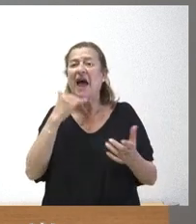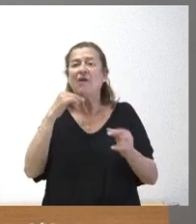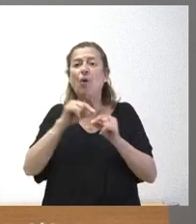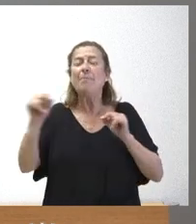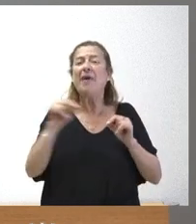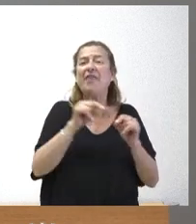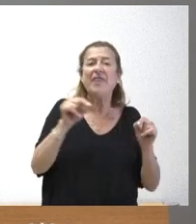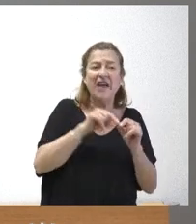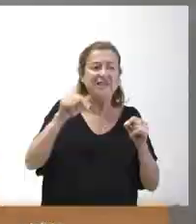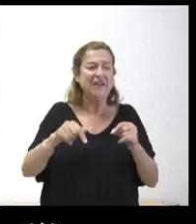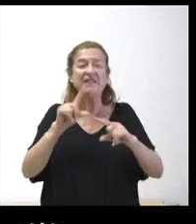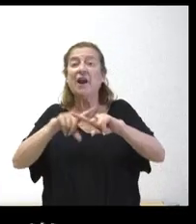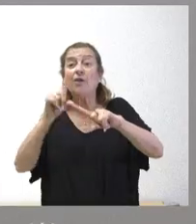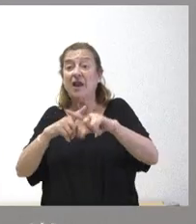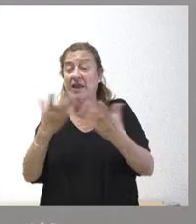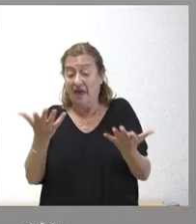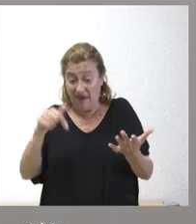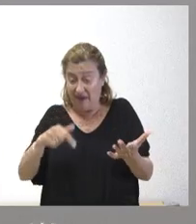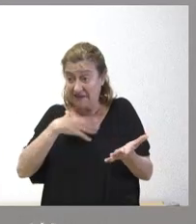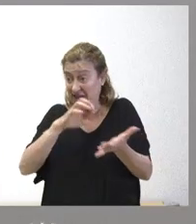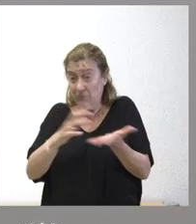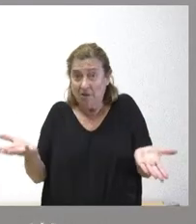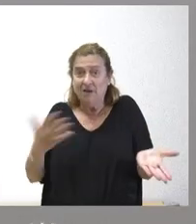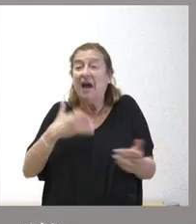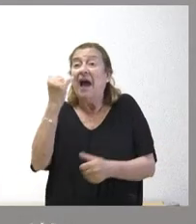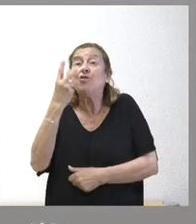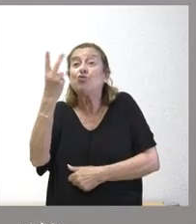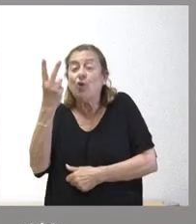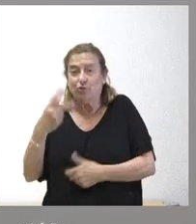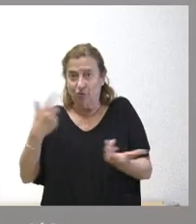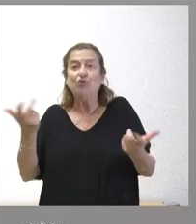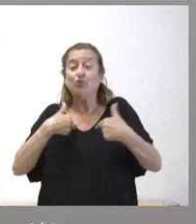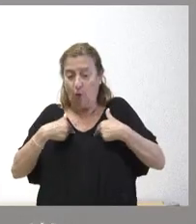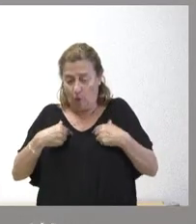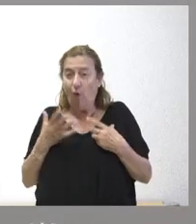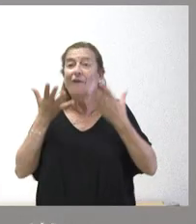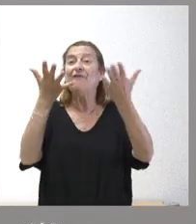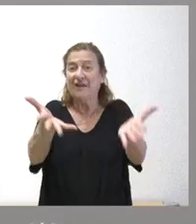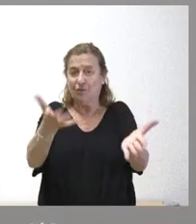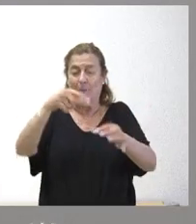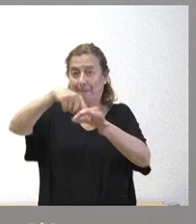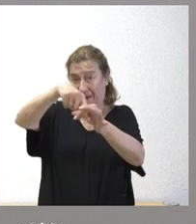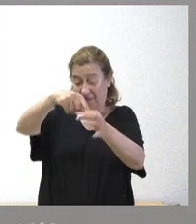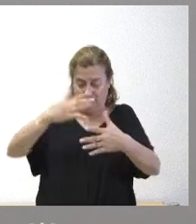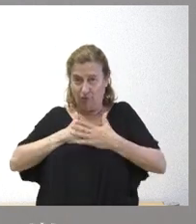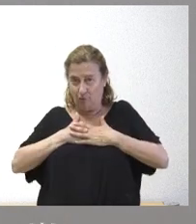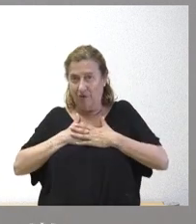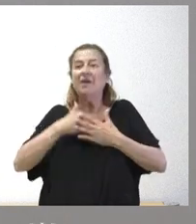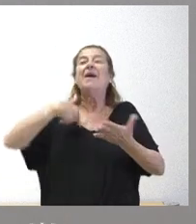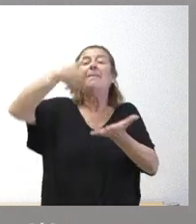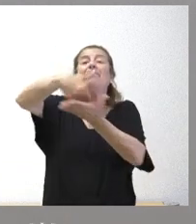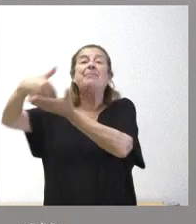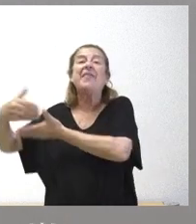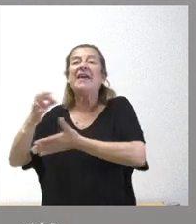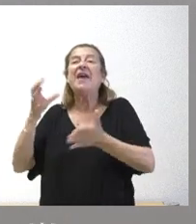León para abordar este tema Es que hay dos medidas fundamentales que hay que tomar Nosotros ofertamos las plazas que es los que nos corresponde a nosotros ¿Qué se nos pide a las comunidades autónomas